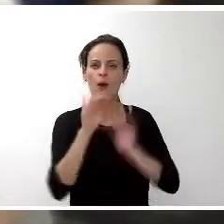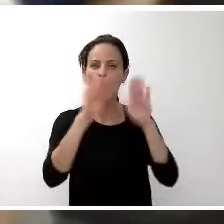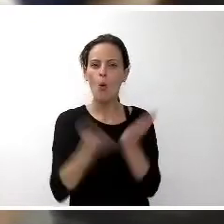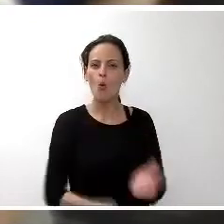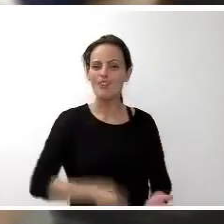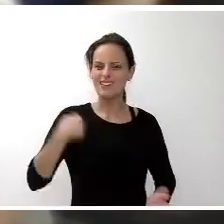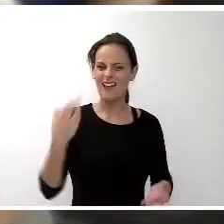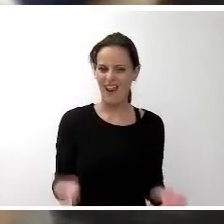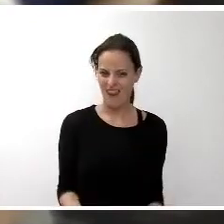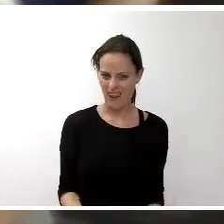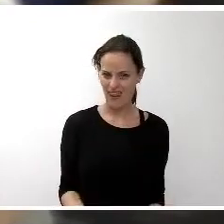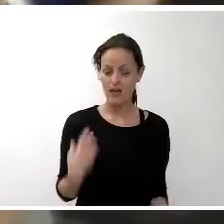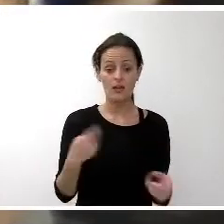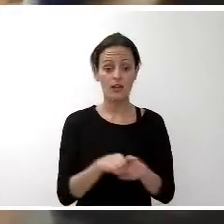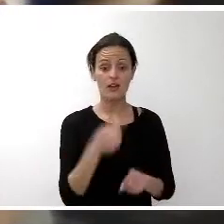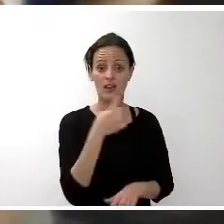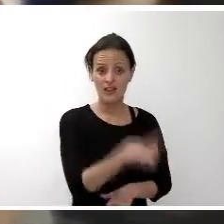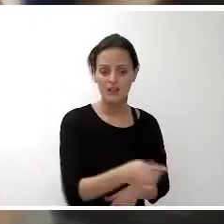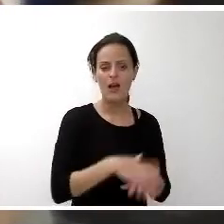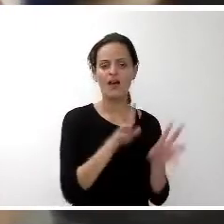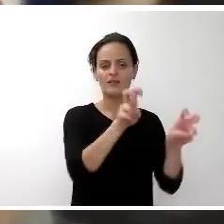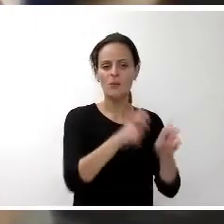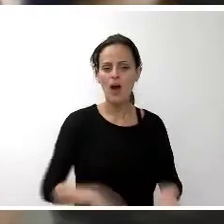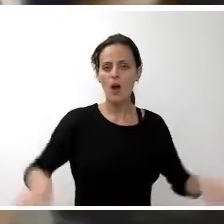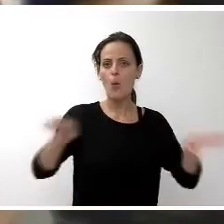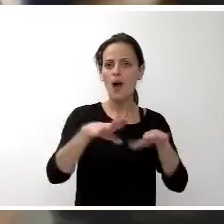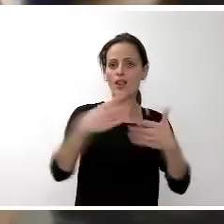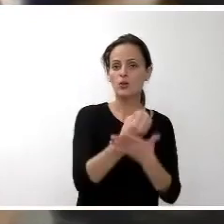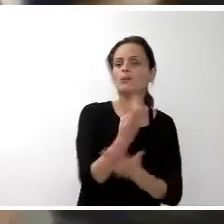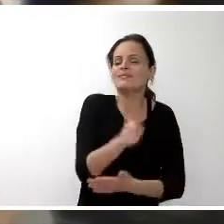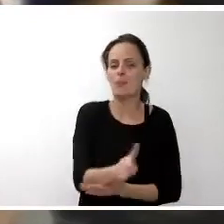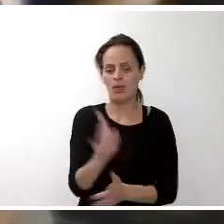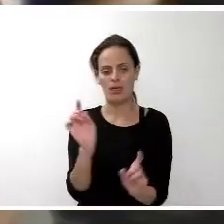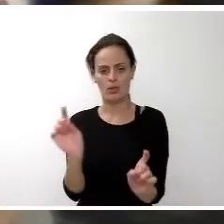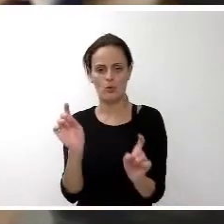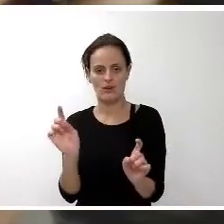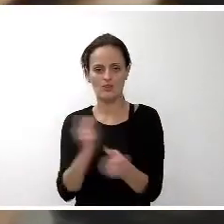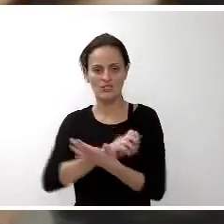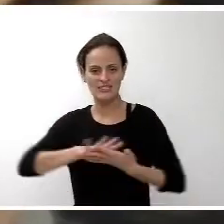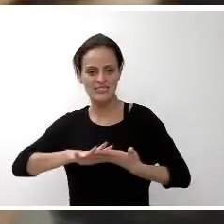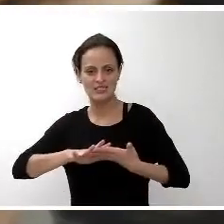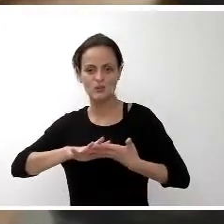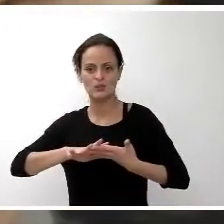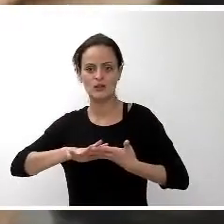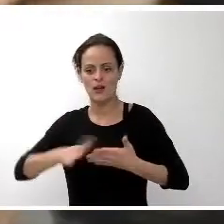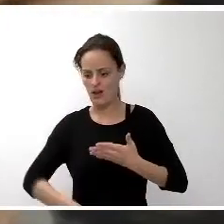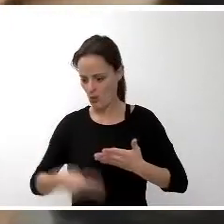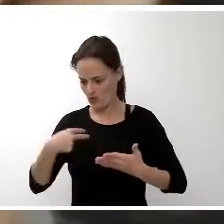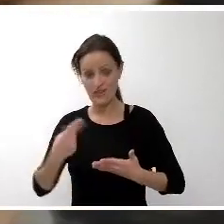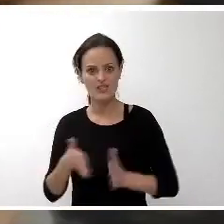De igual manera que comentabas tú el tema de la igualdad para todos, pero también la educación gratuita y universal es para todo.